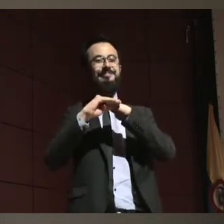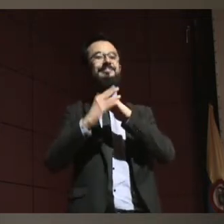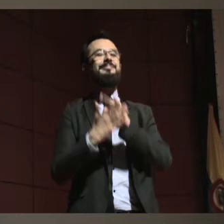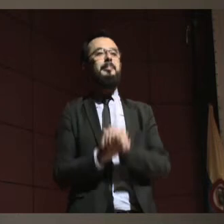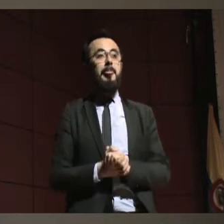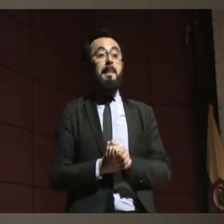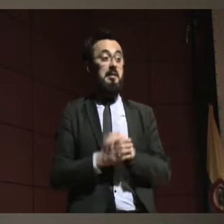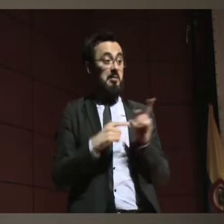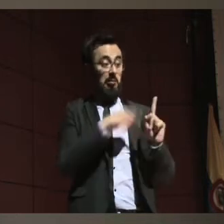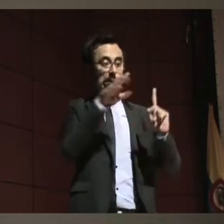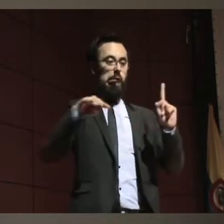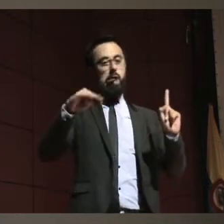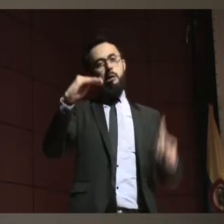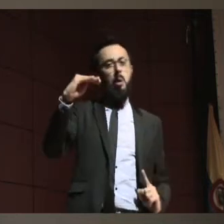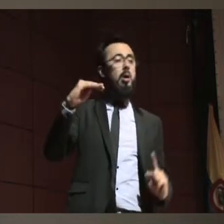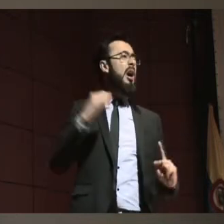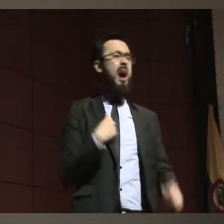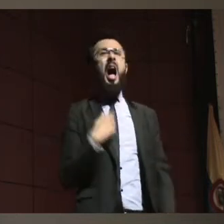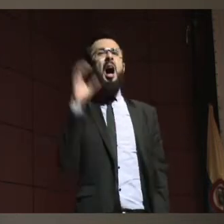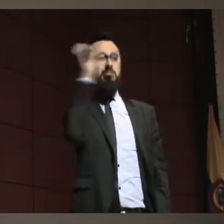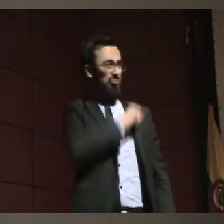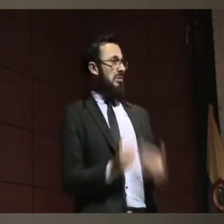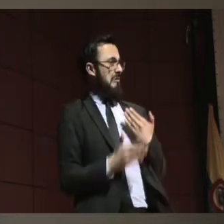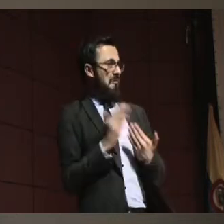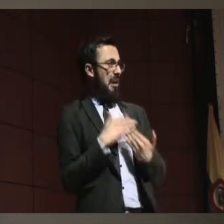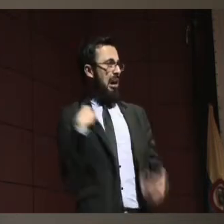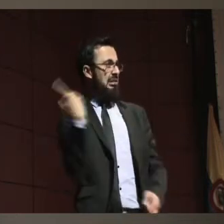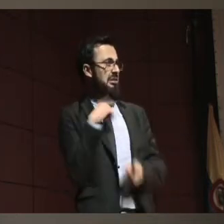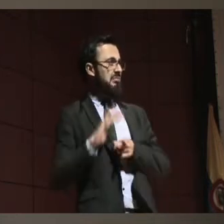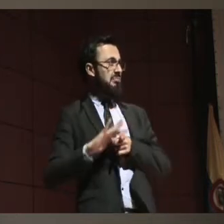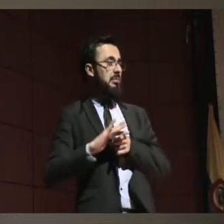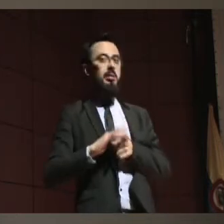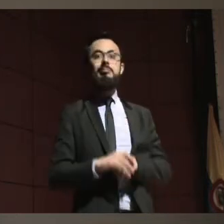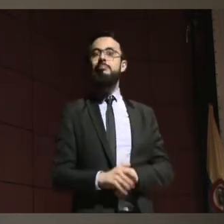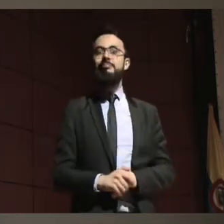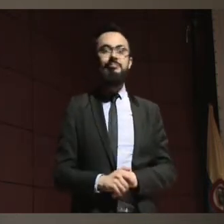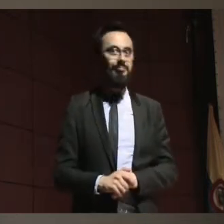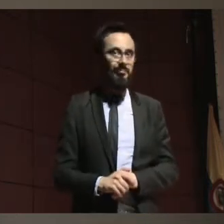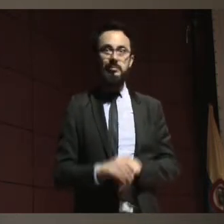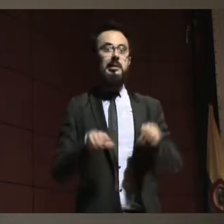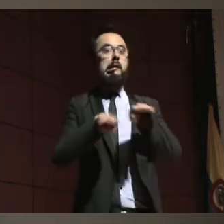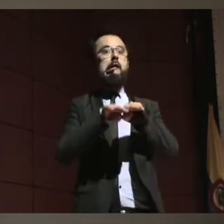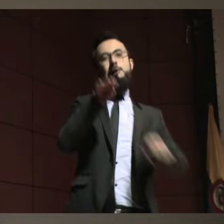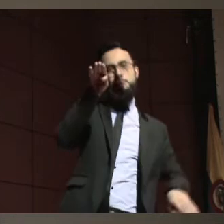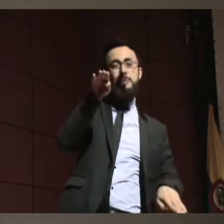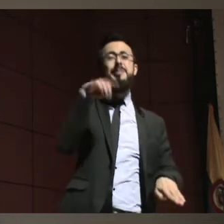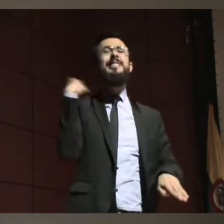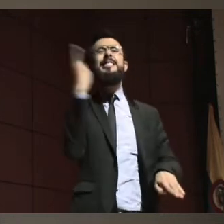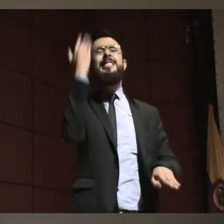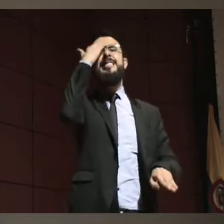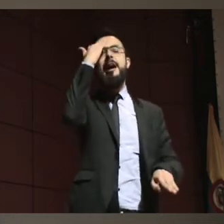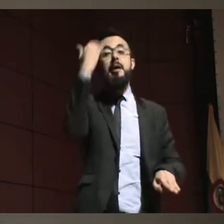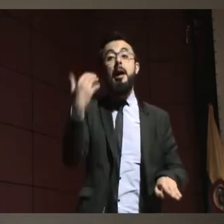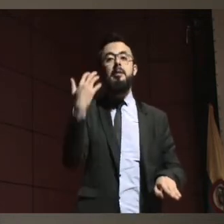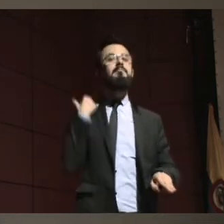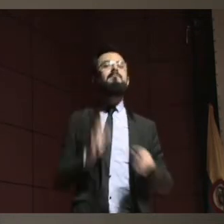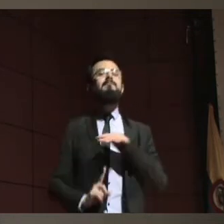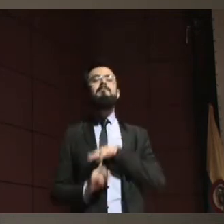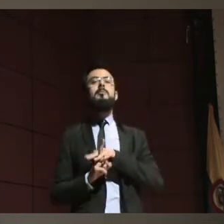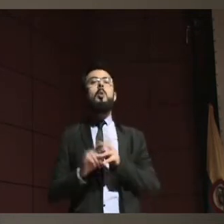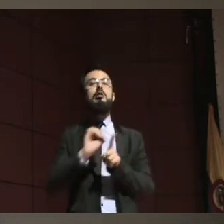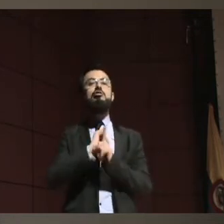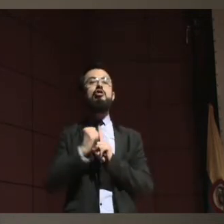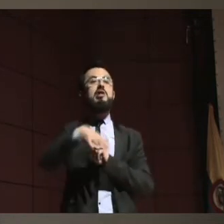condiciones? Parece muy fácil, pero realmente si tenemos inequidad social en nuestro país,